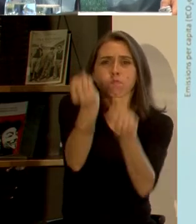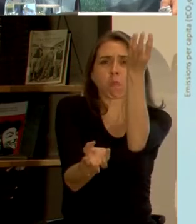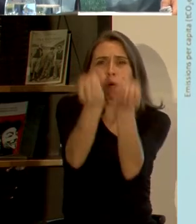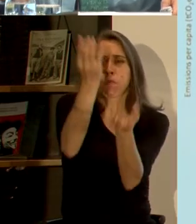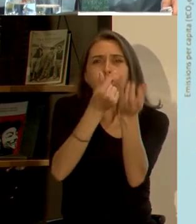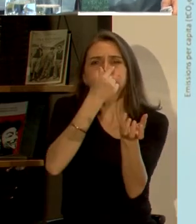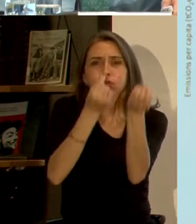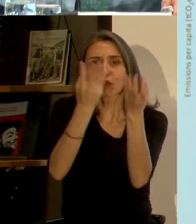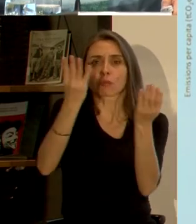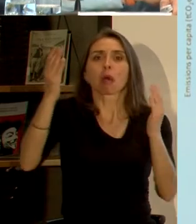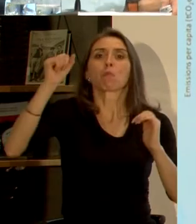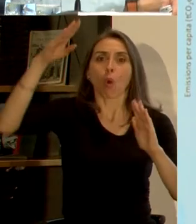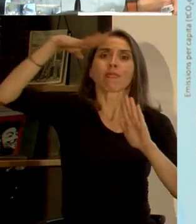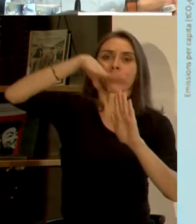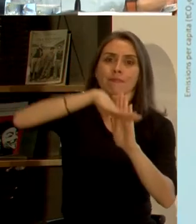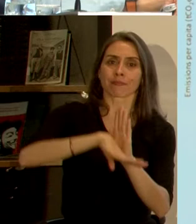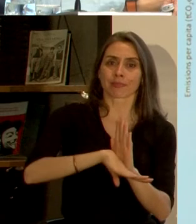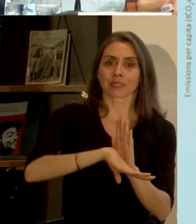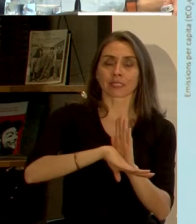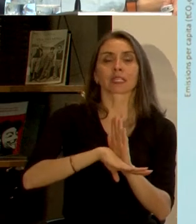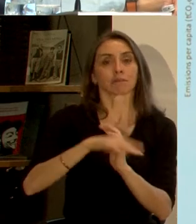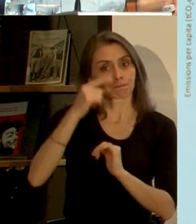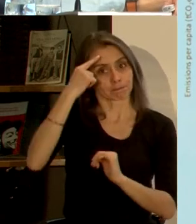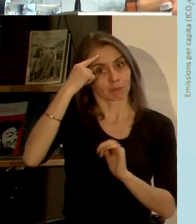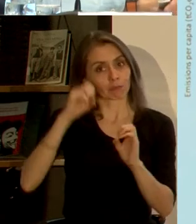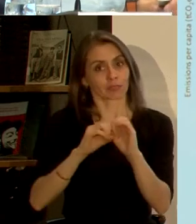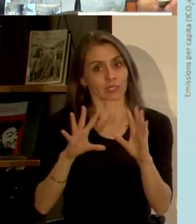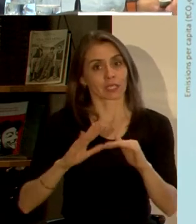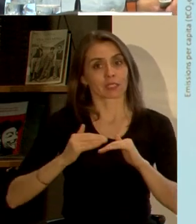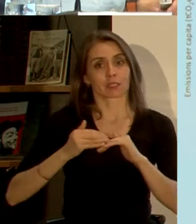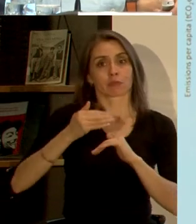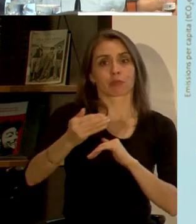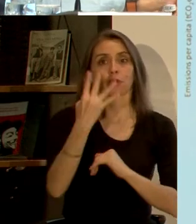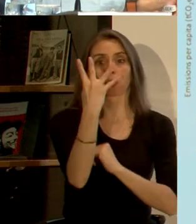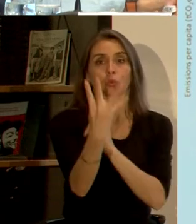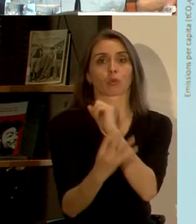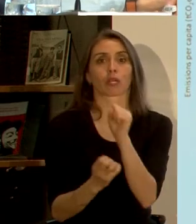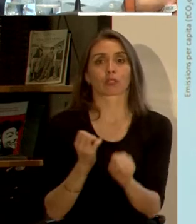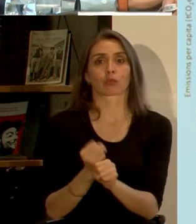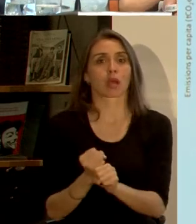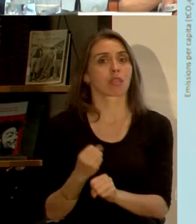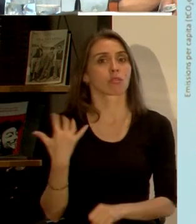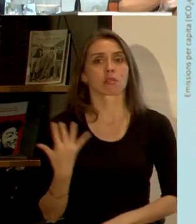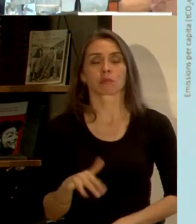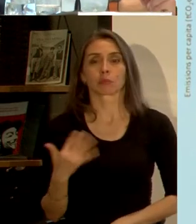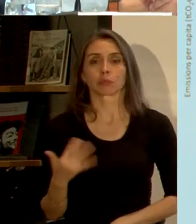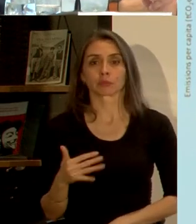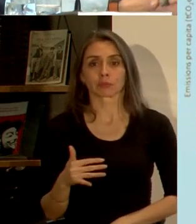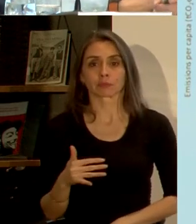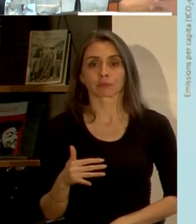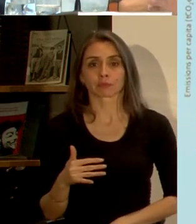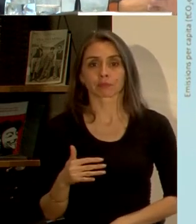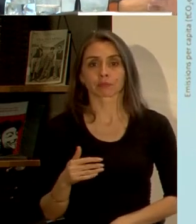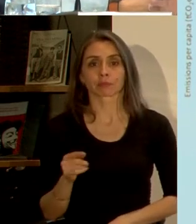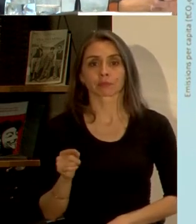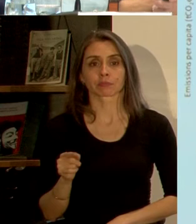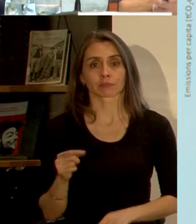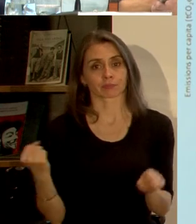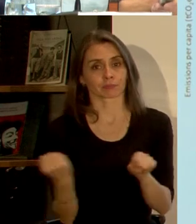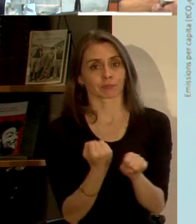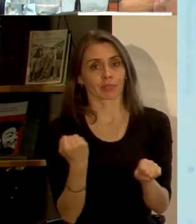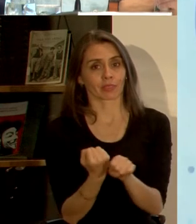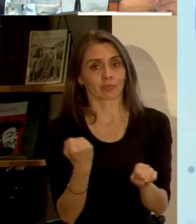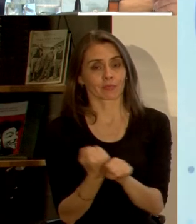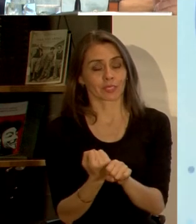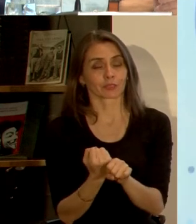para luego bajar. Y tenemos claro que los próximos cuatro años son fundamentales, aparte del trabajo